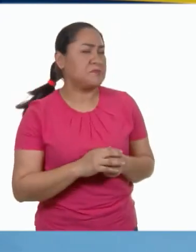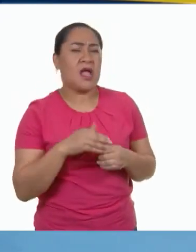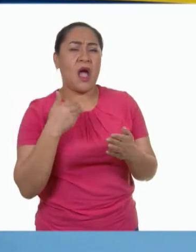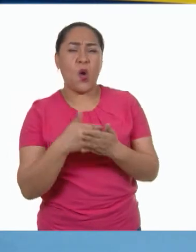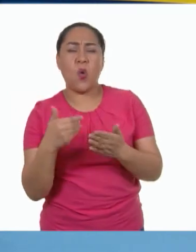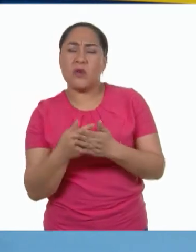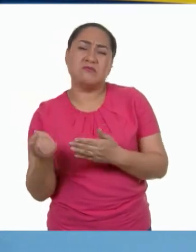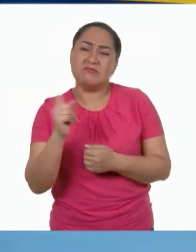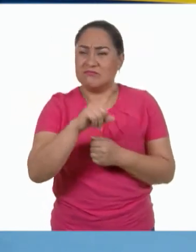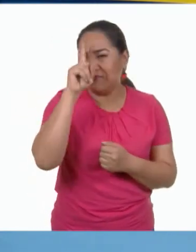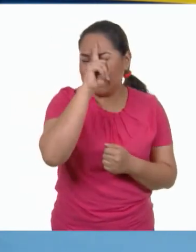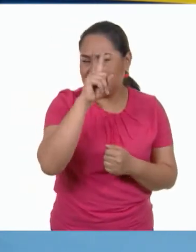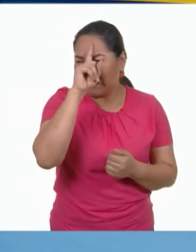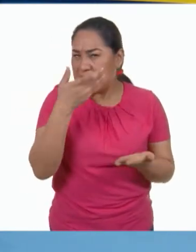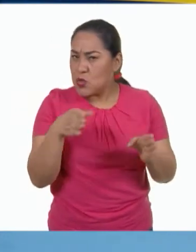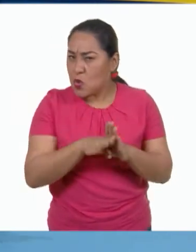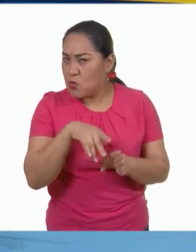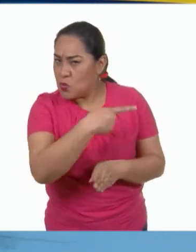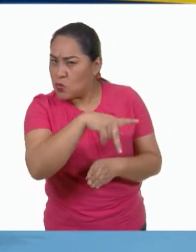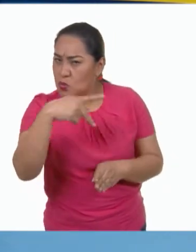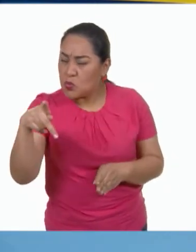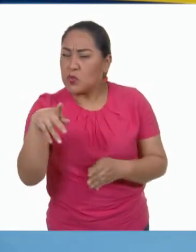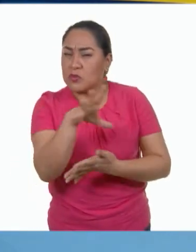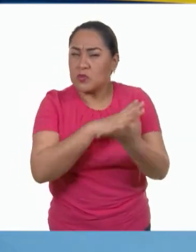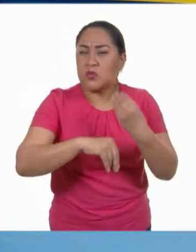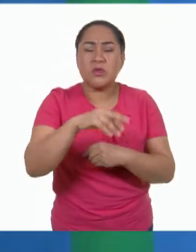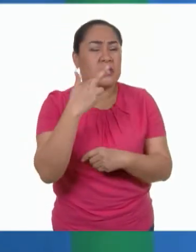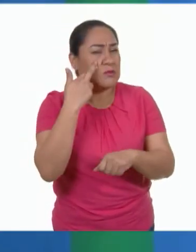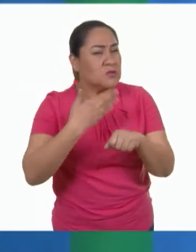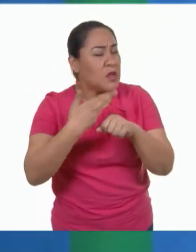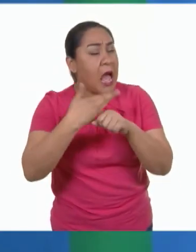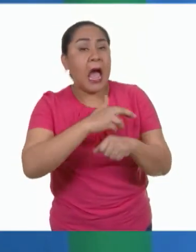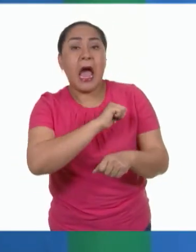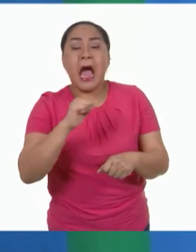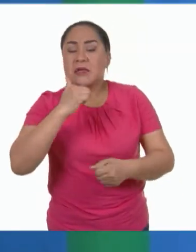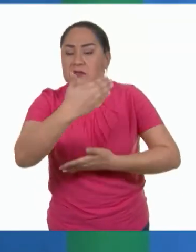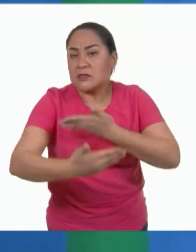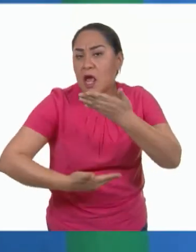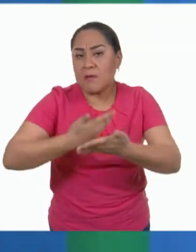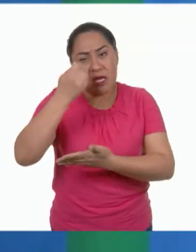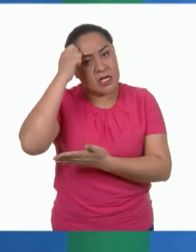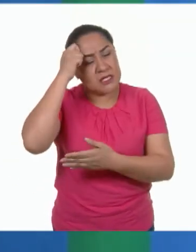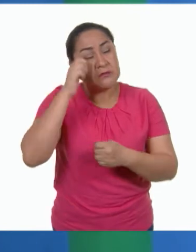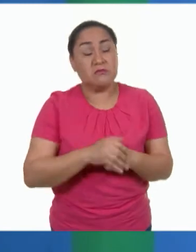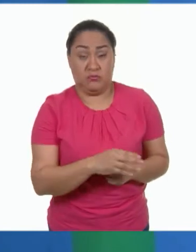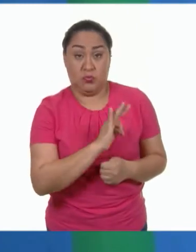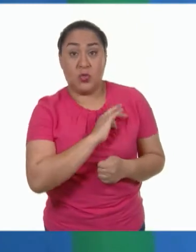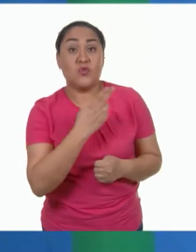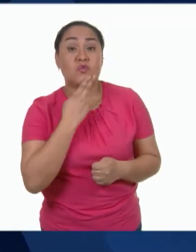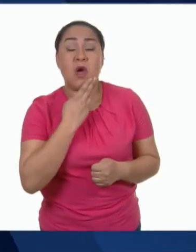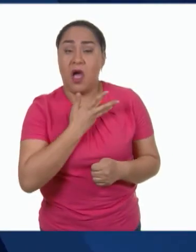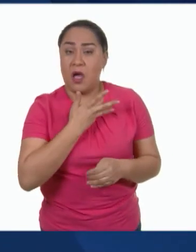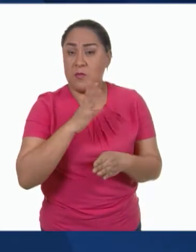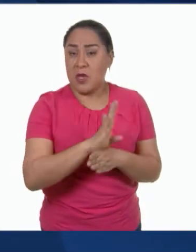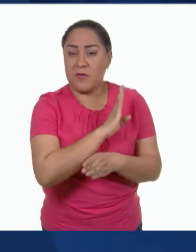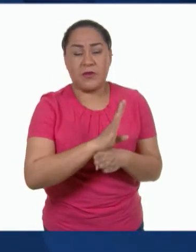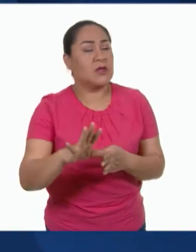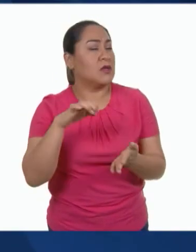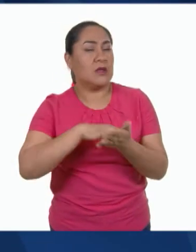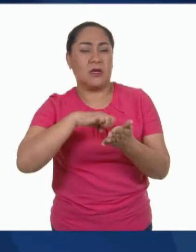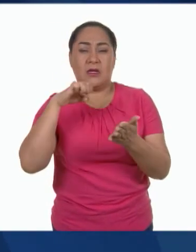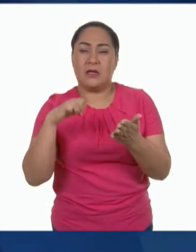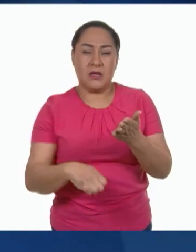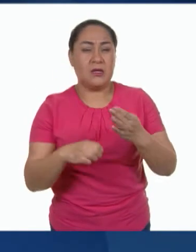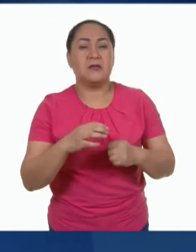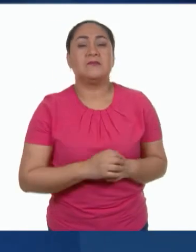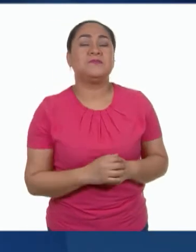de las prácticas de consumo sustentable cuando se trata de servicios? Mira, María, existen diversos beneficios. Por ejemplo, en el caso de